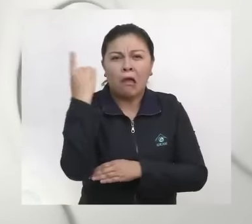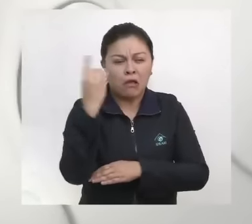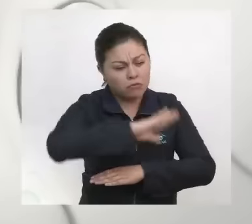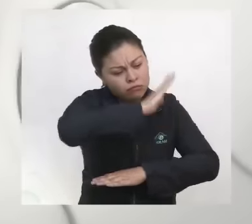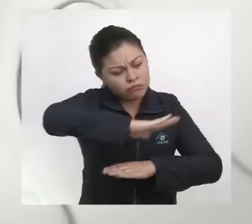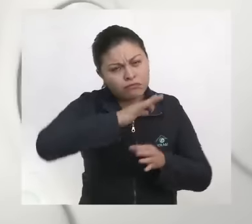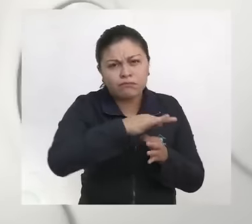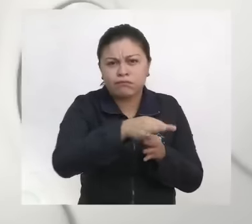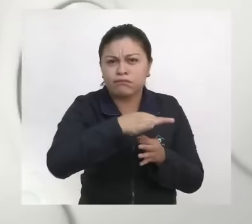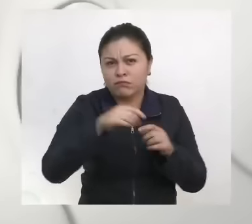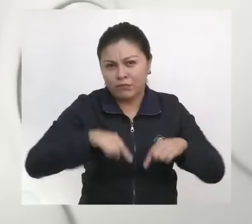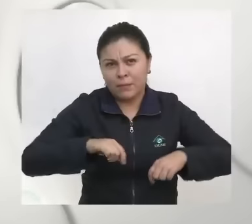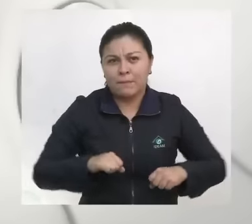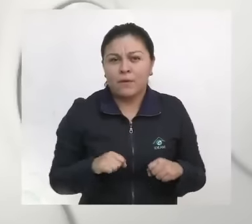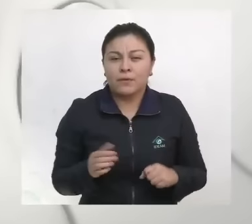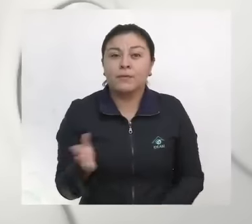en general.